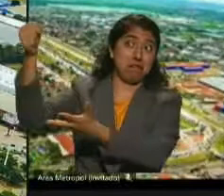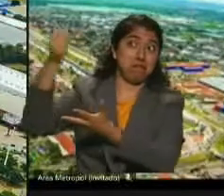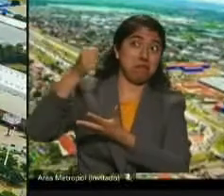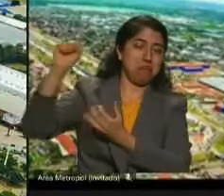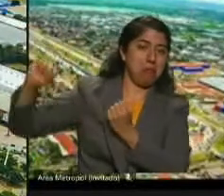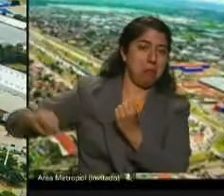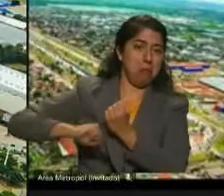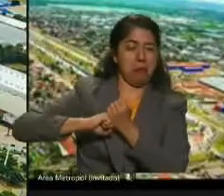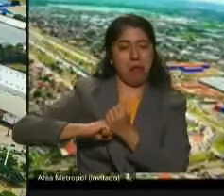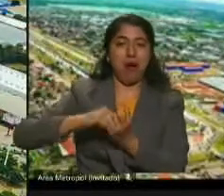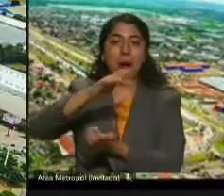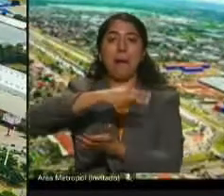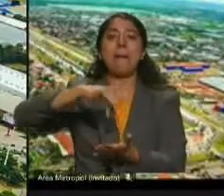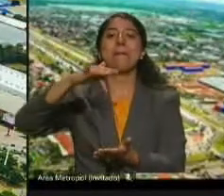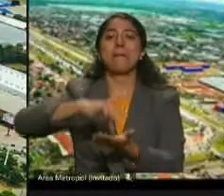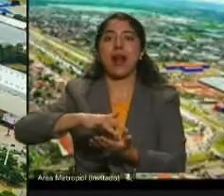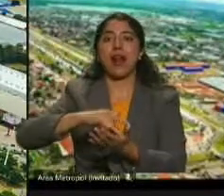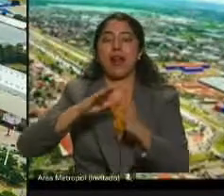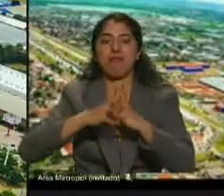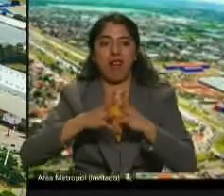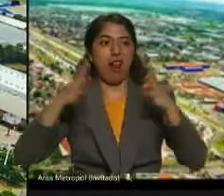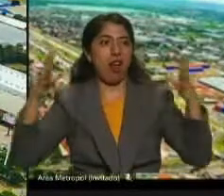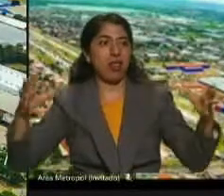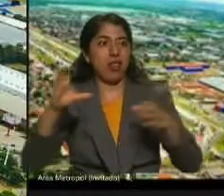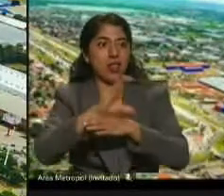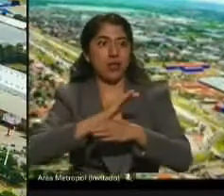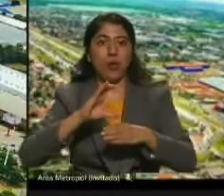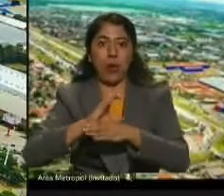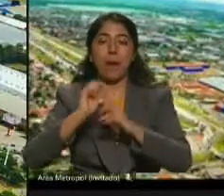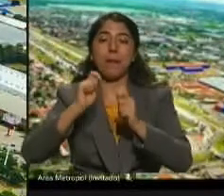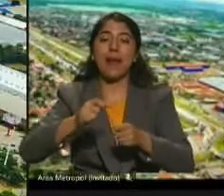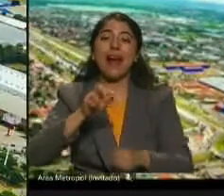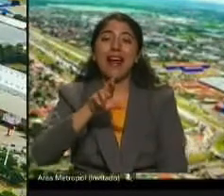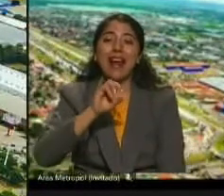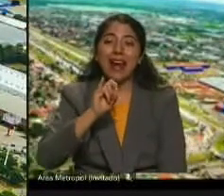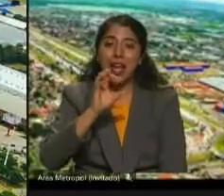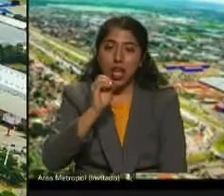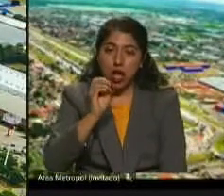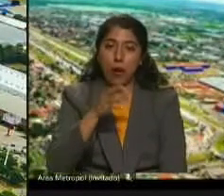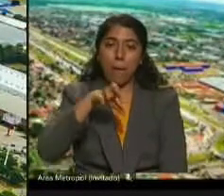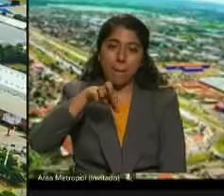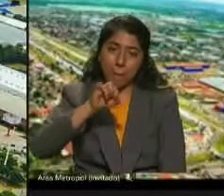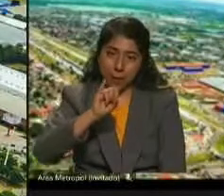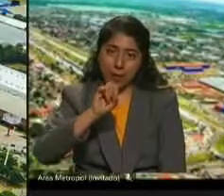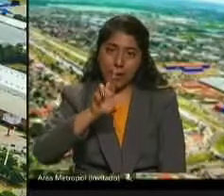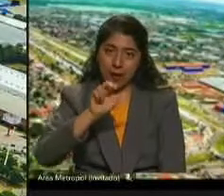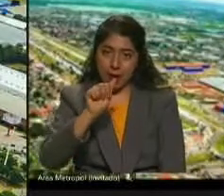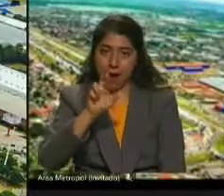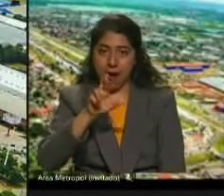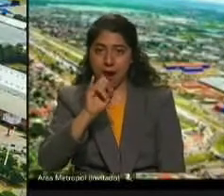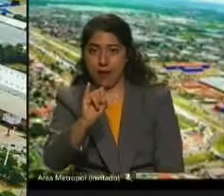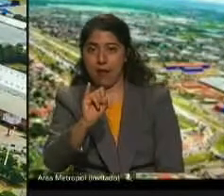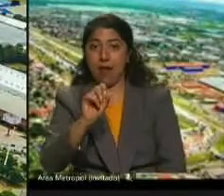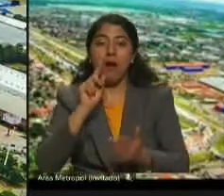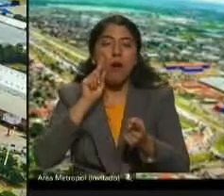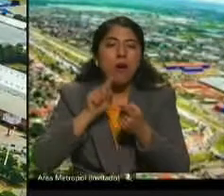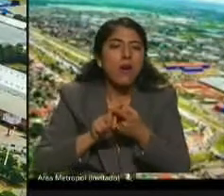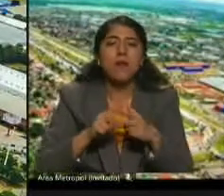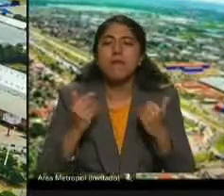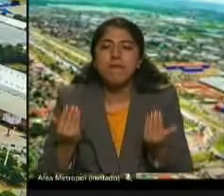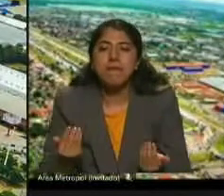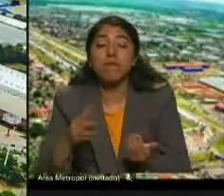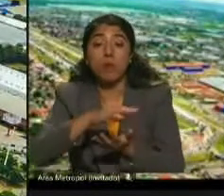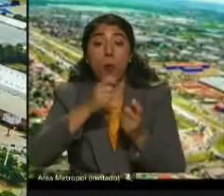el gran parque metropolitano Río Piraí para revalorizar y unir a todos los municipios que conformamos y hemos